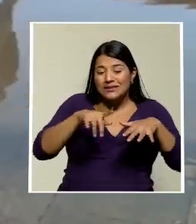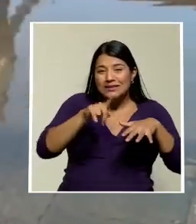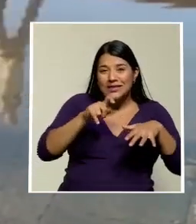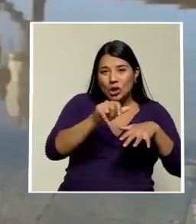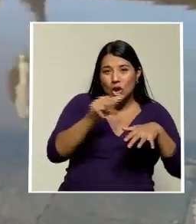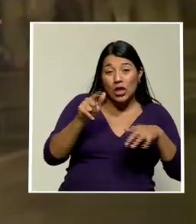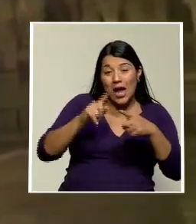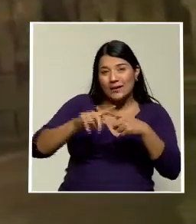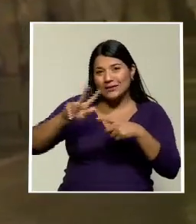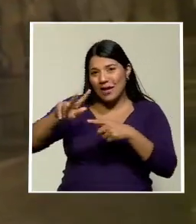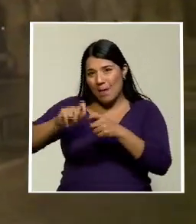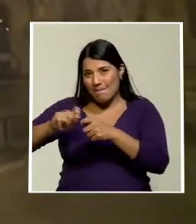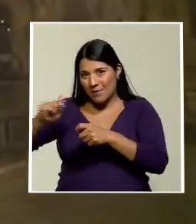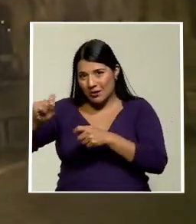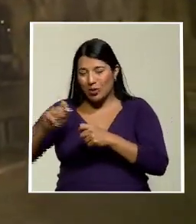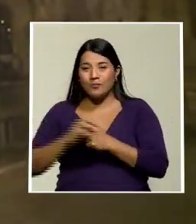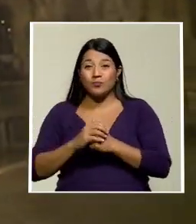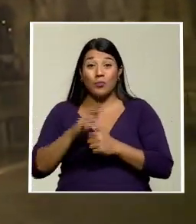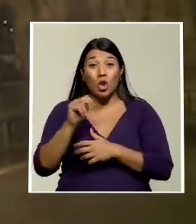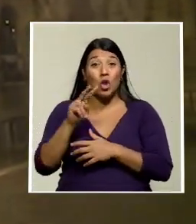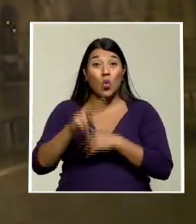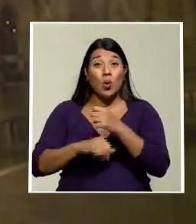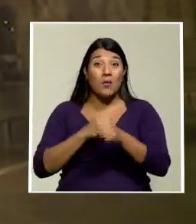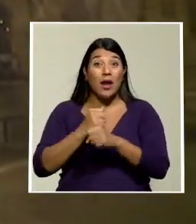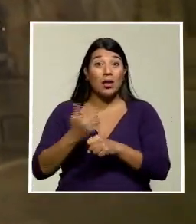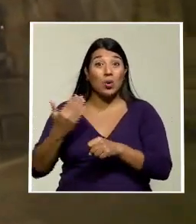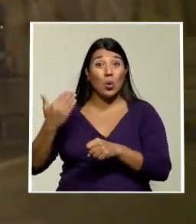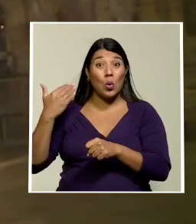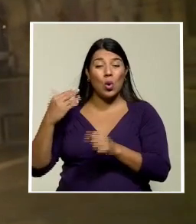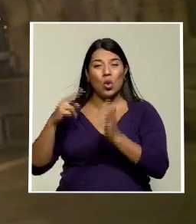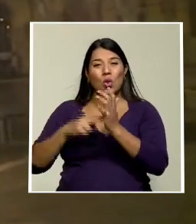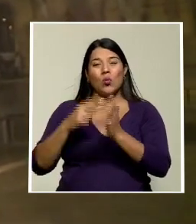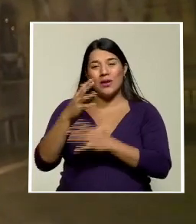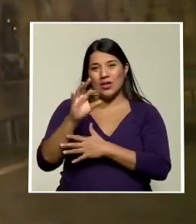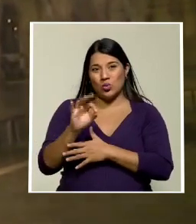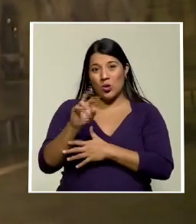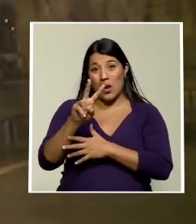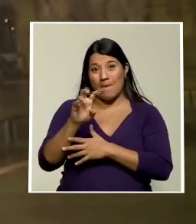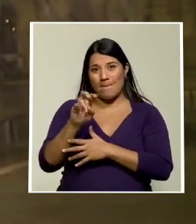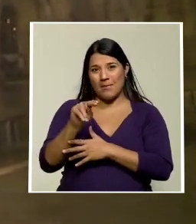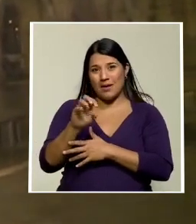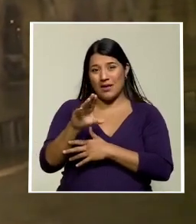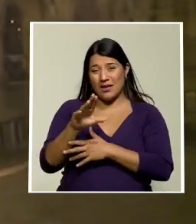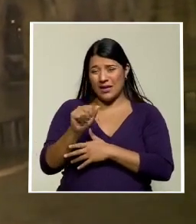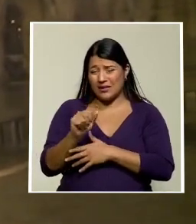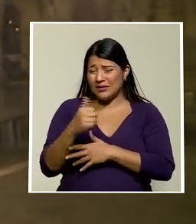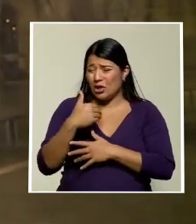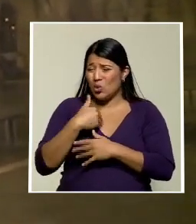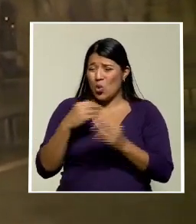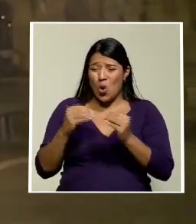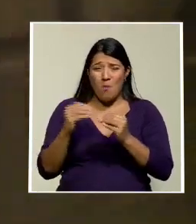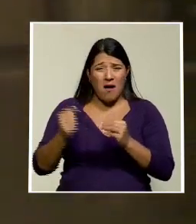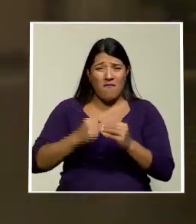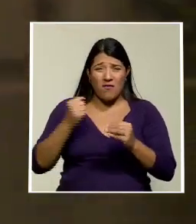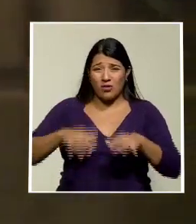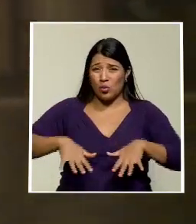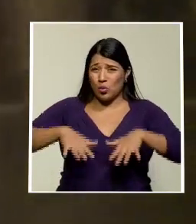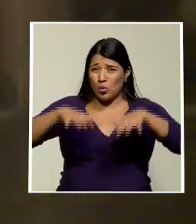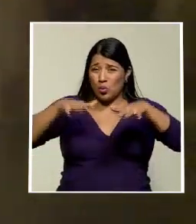de altura en noviembre de 2019 la ciudad italiana sufrió su inundación más grave desde 1966